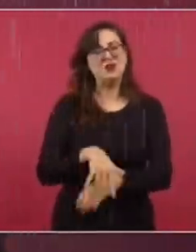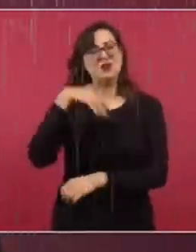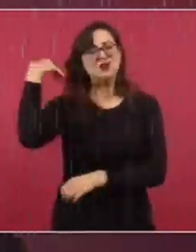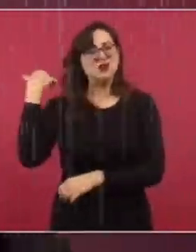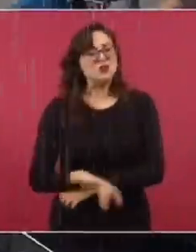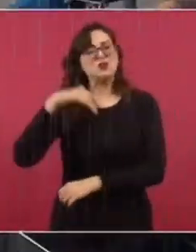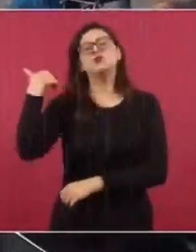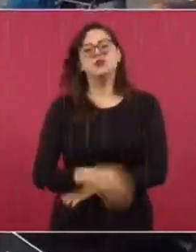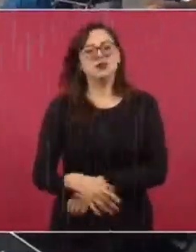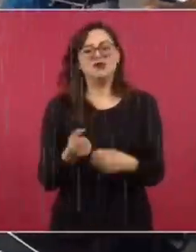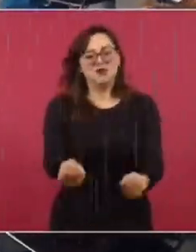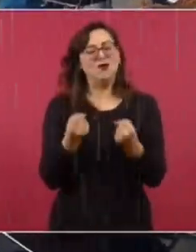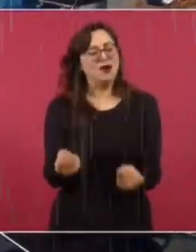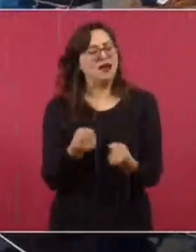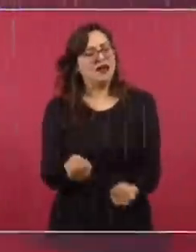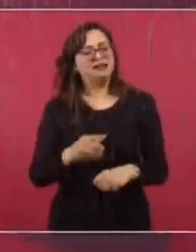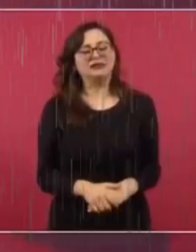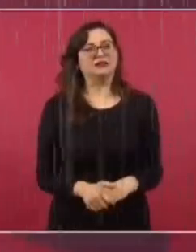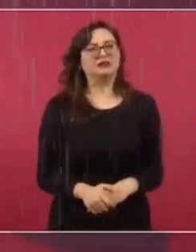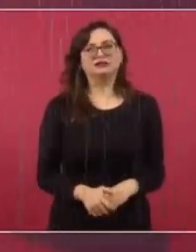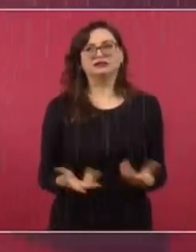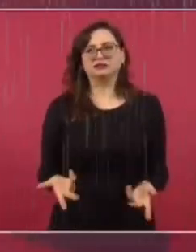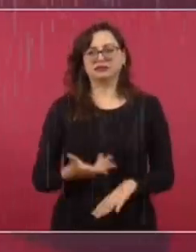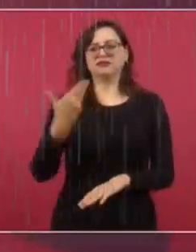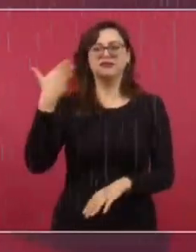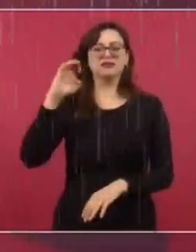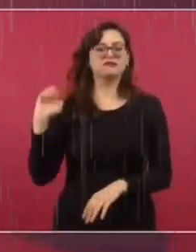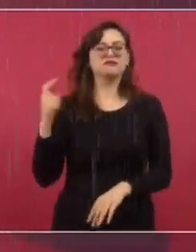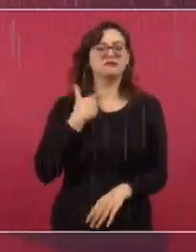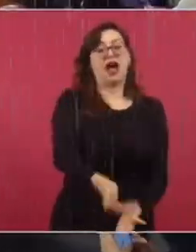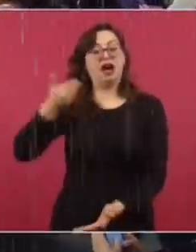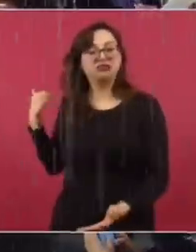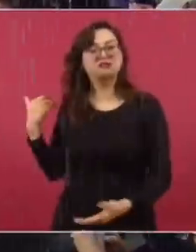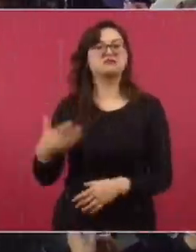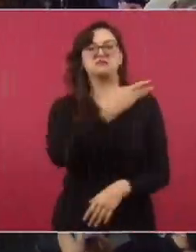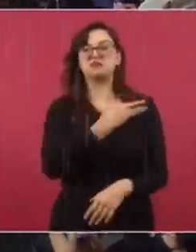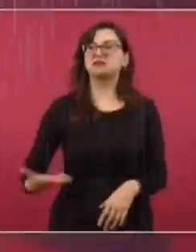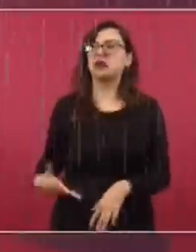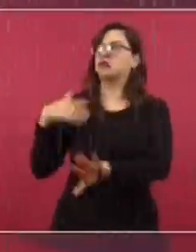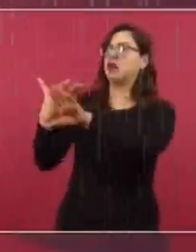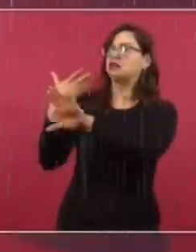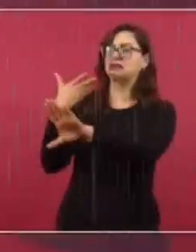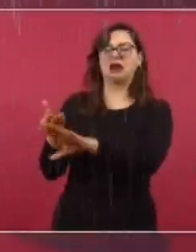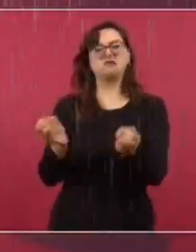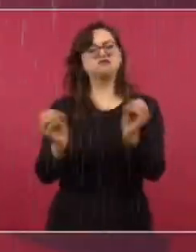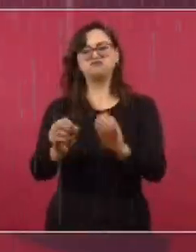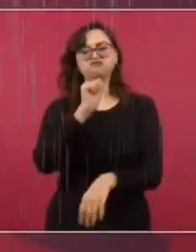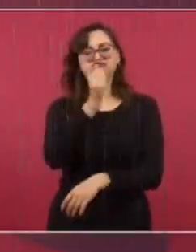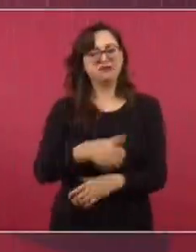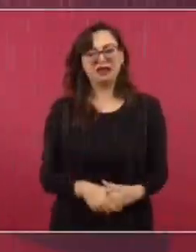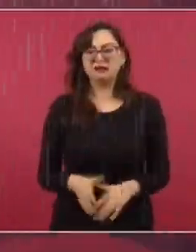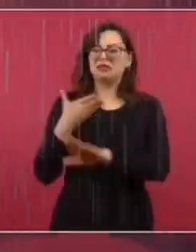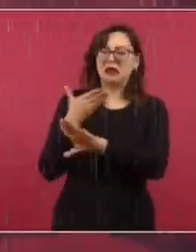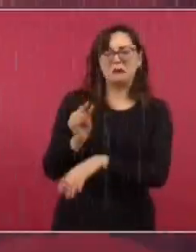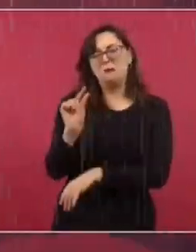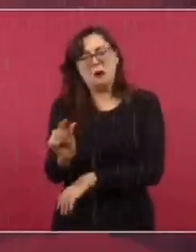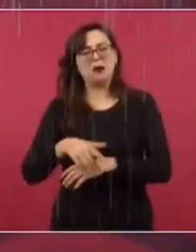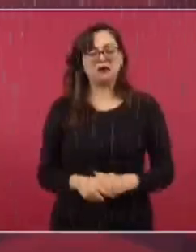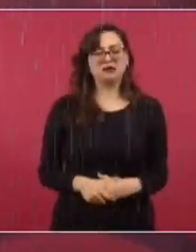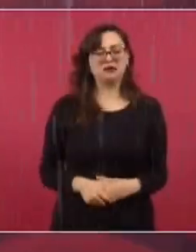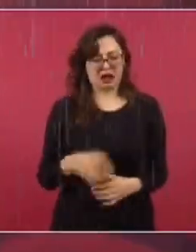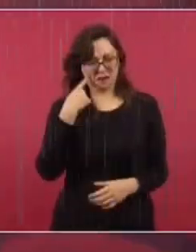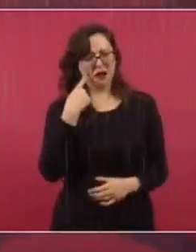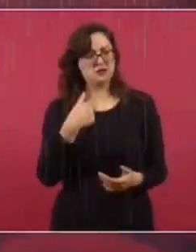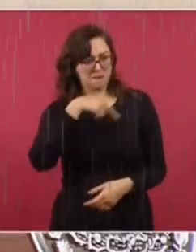daban en la prensa de México desde hace 110 años. Y si no es cierto lo que estoy diciendo, que me